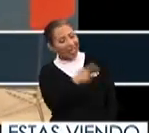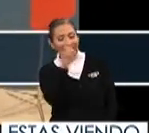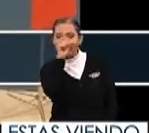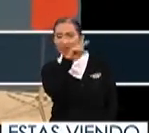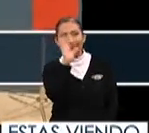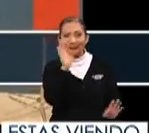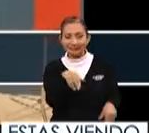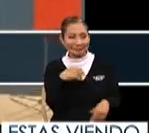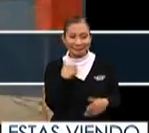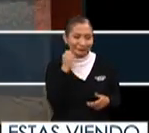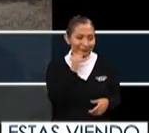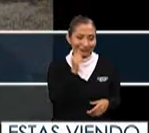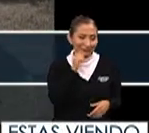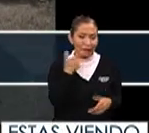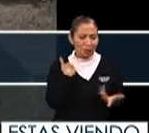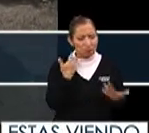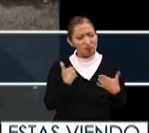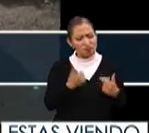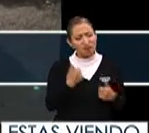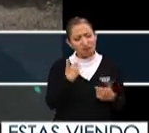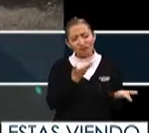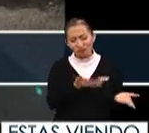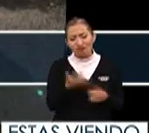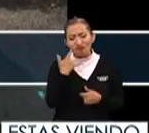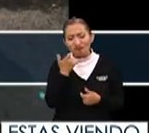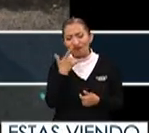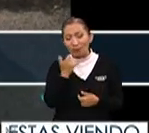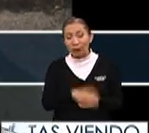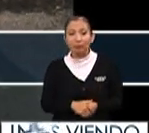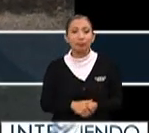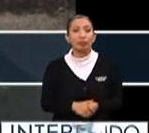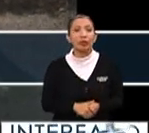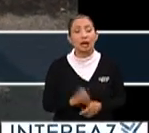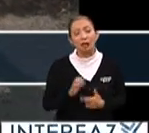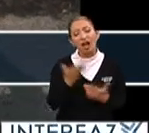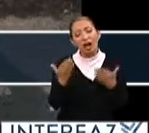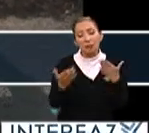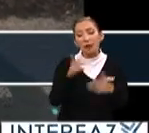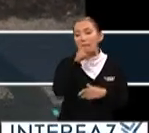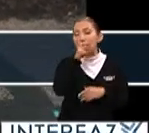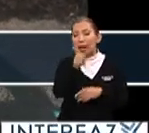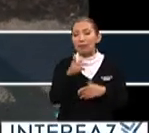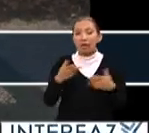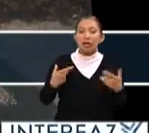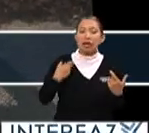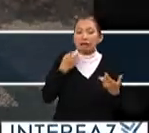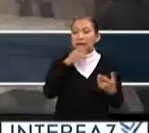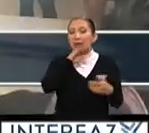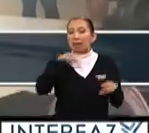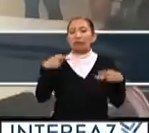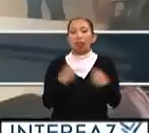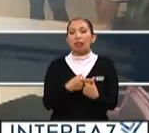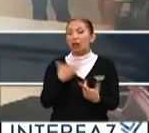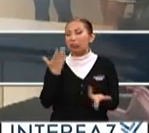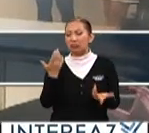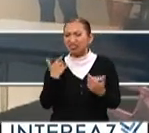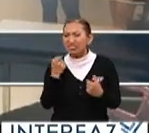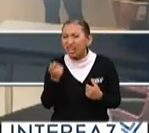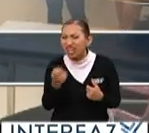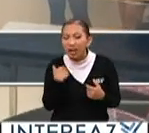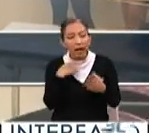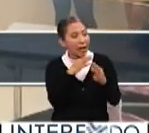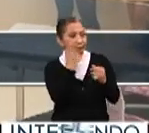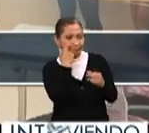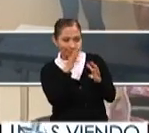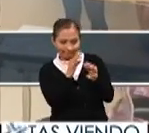dificultades que tienes a veces y son muy comprensivos entonces algunas palabras pues a lo mejor modismos o cosas que no entiendes te las